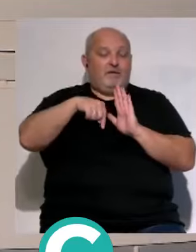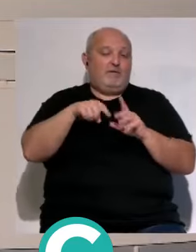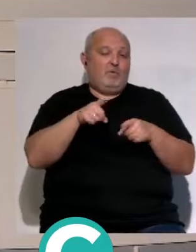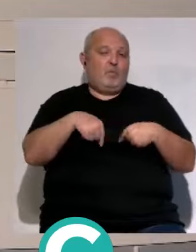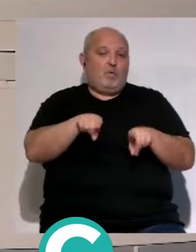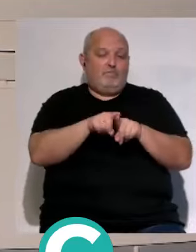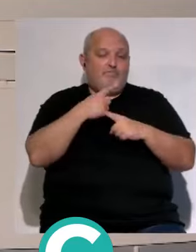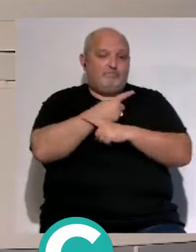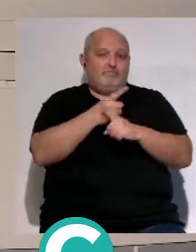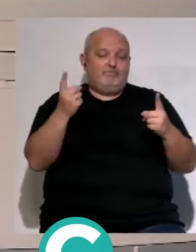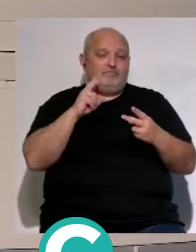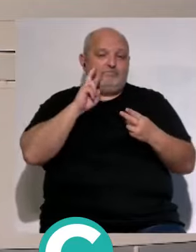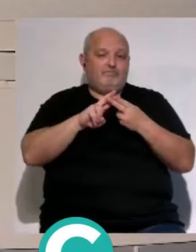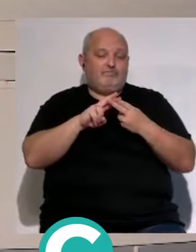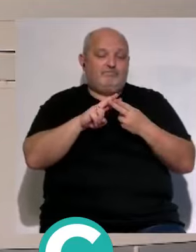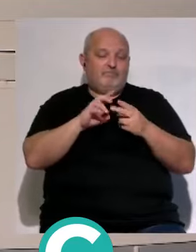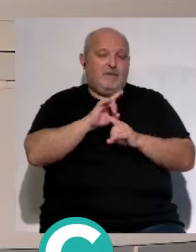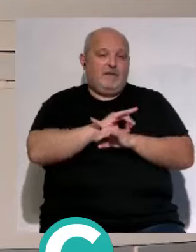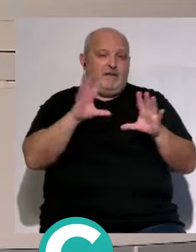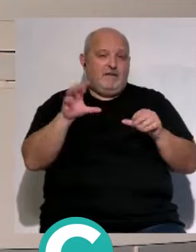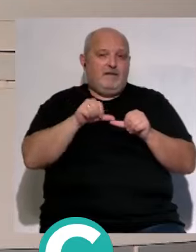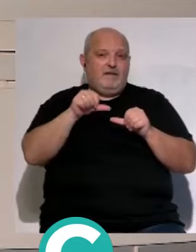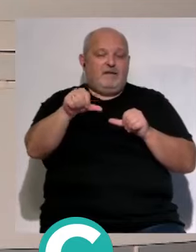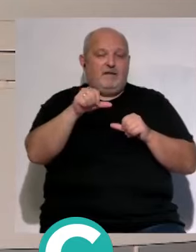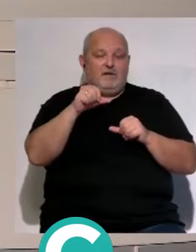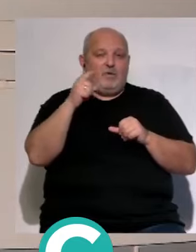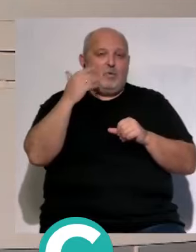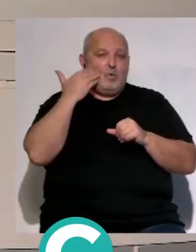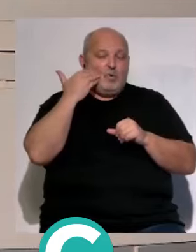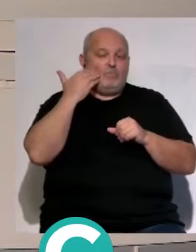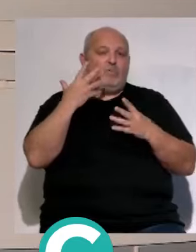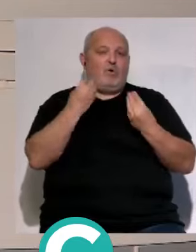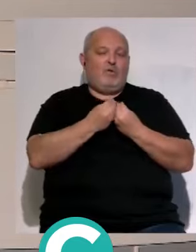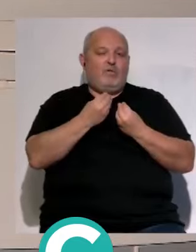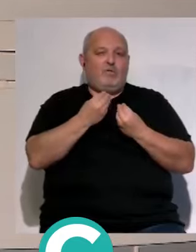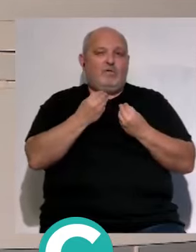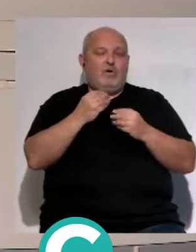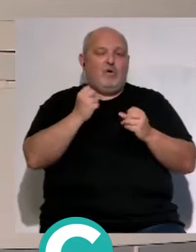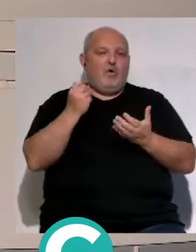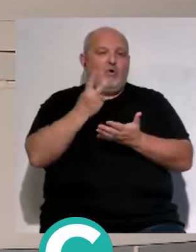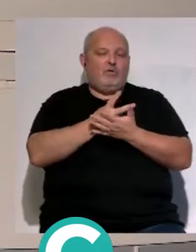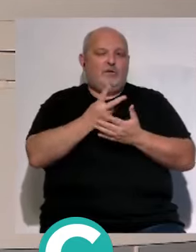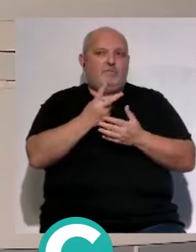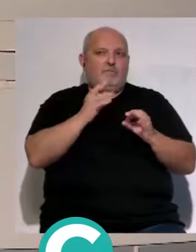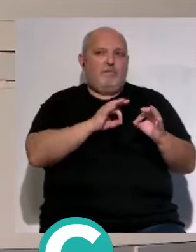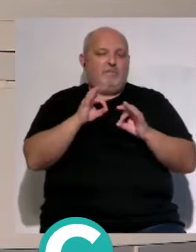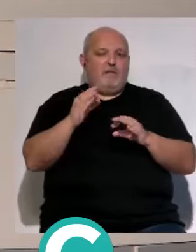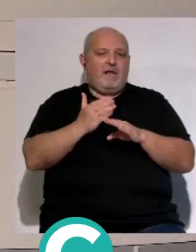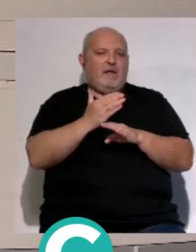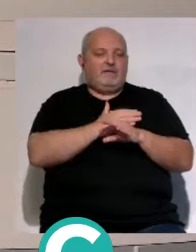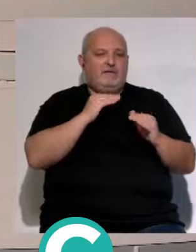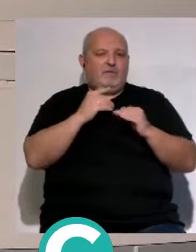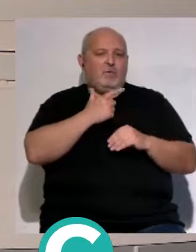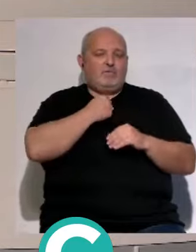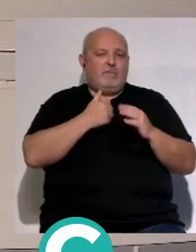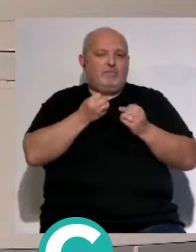submarino decirles que volveremos evidentemente en julio con las filas cargadas y con la pretemporada que es lo que más